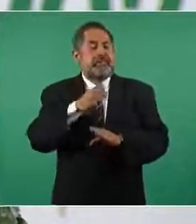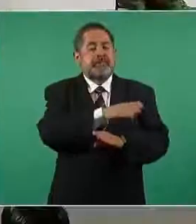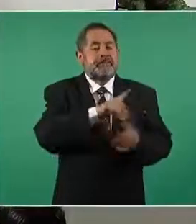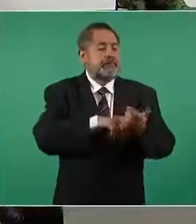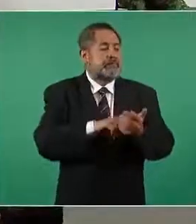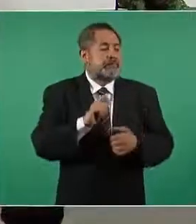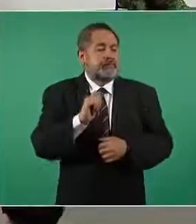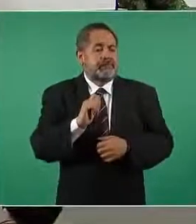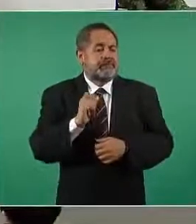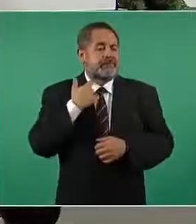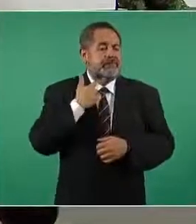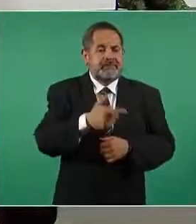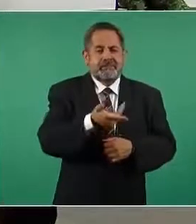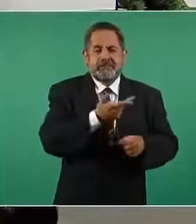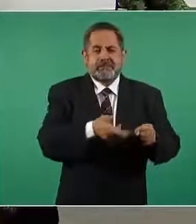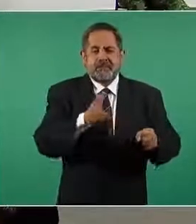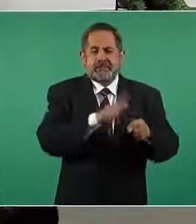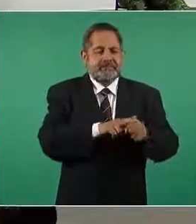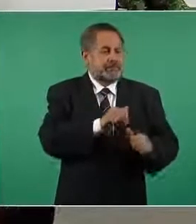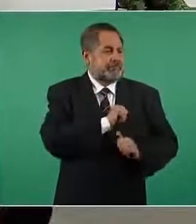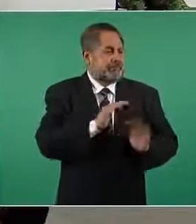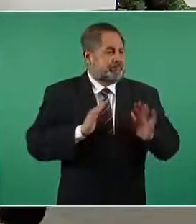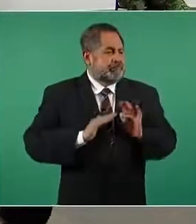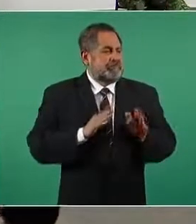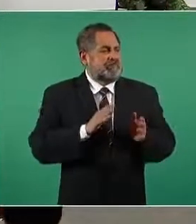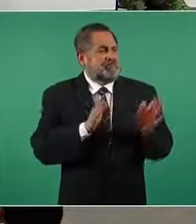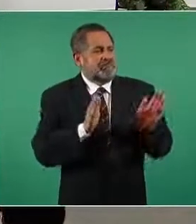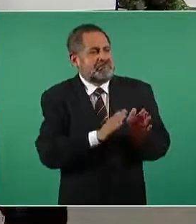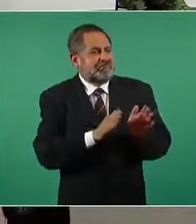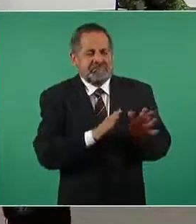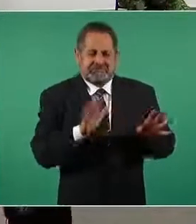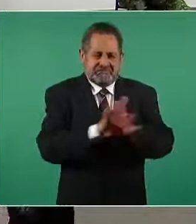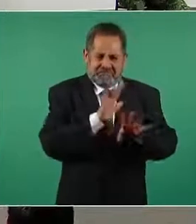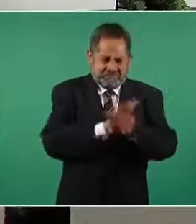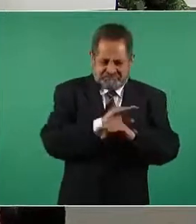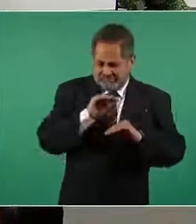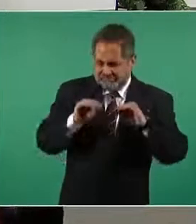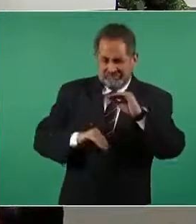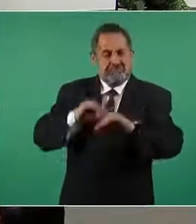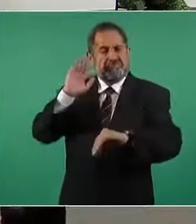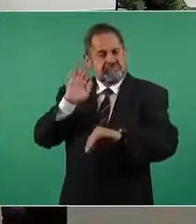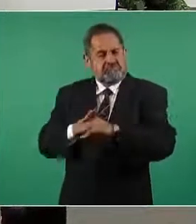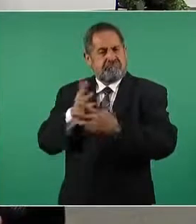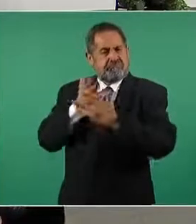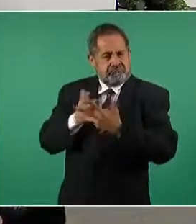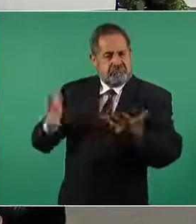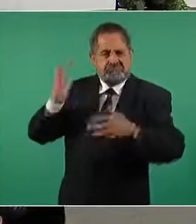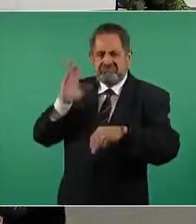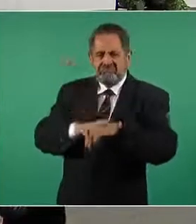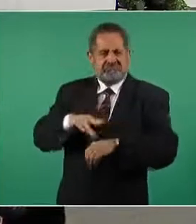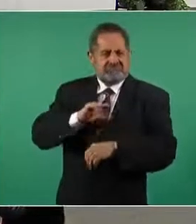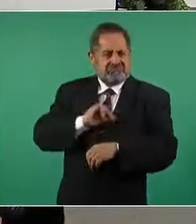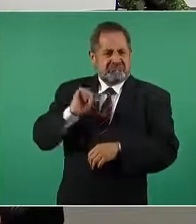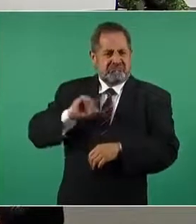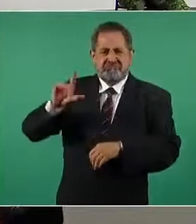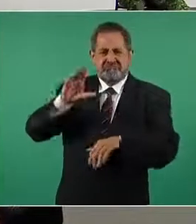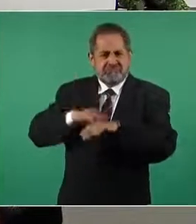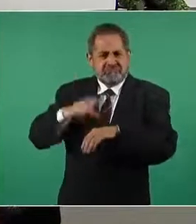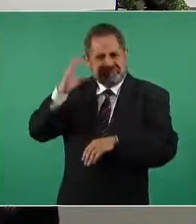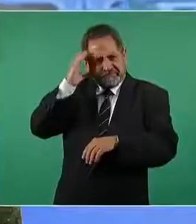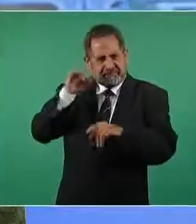hospital militar reducido en capacidades por uno más moderno con más especialidades y más capacidad de camas